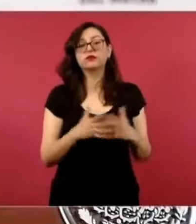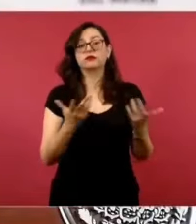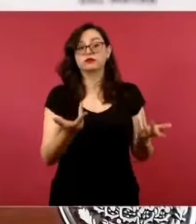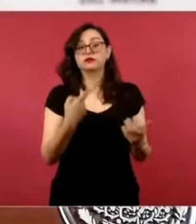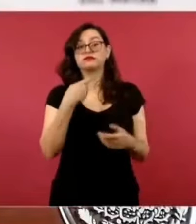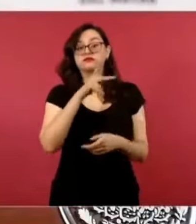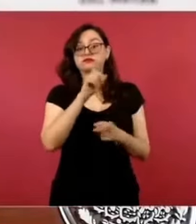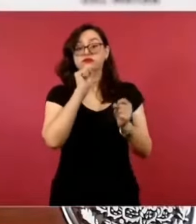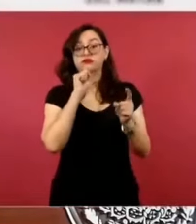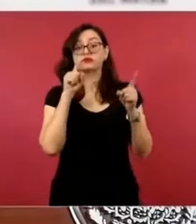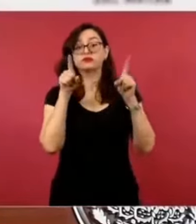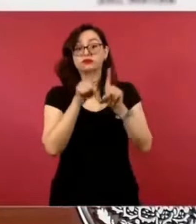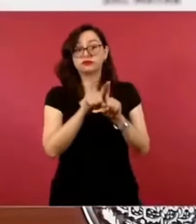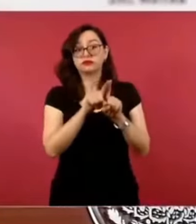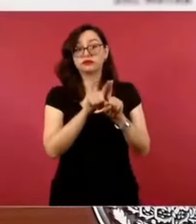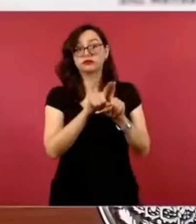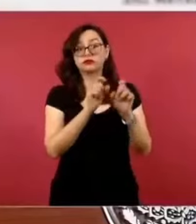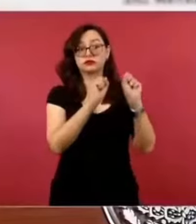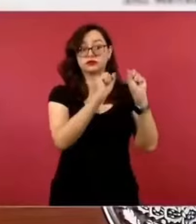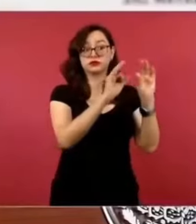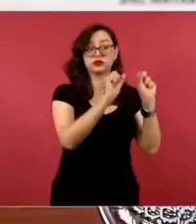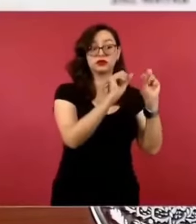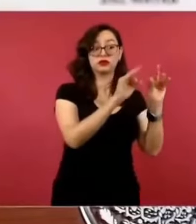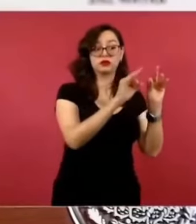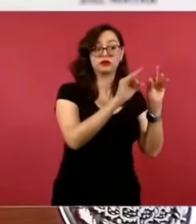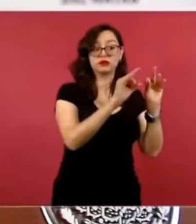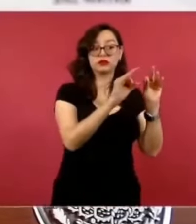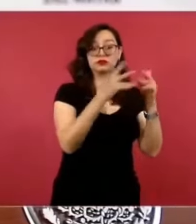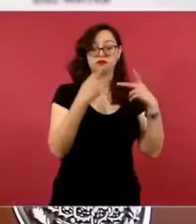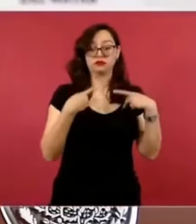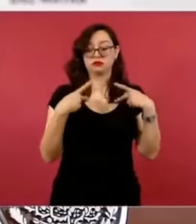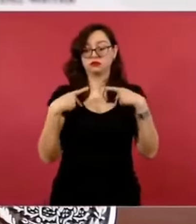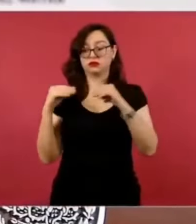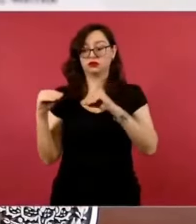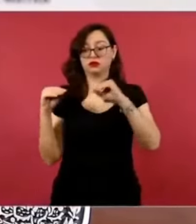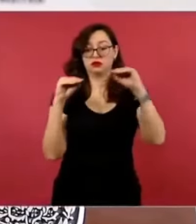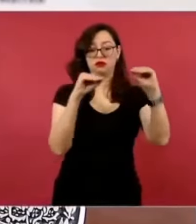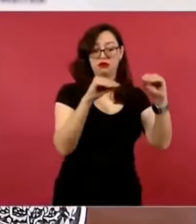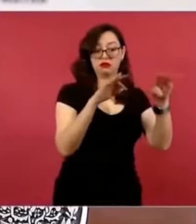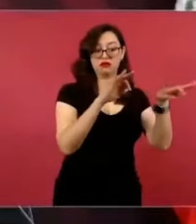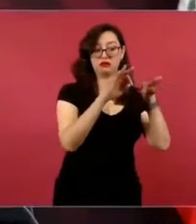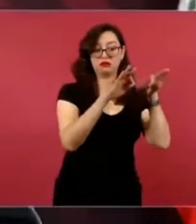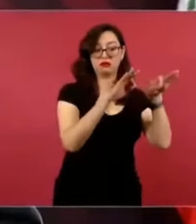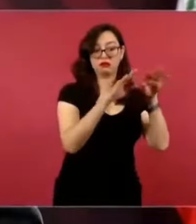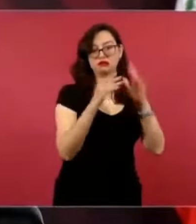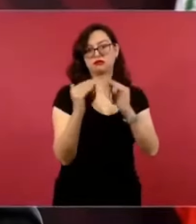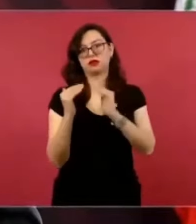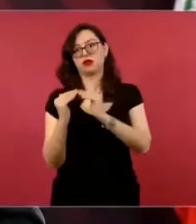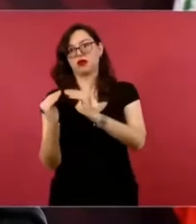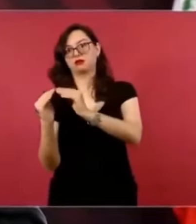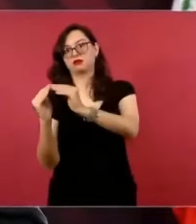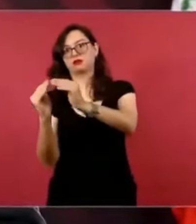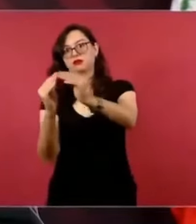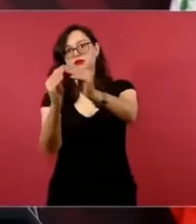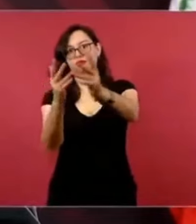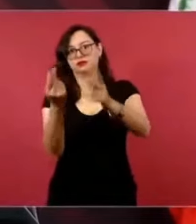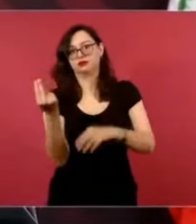para que puedan vivir los servidores públicos de aduanas de todo el país.